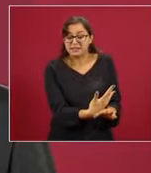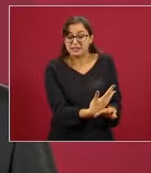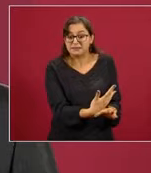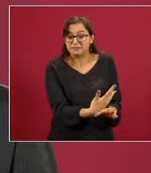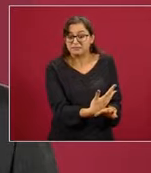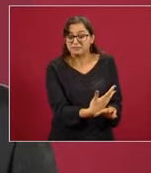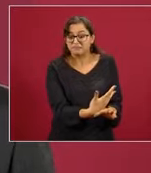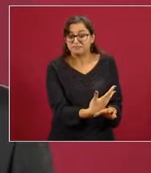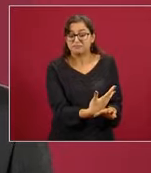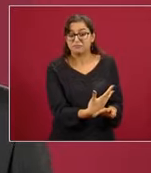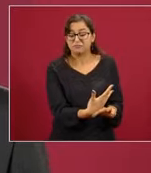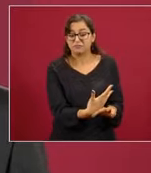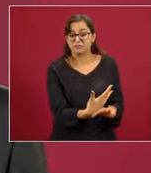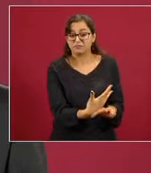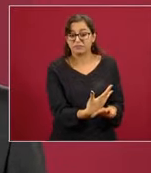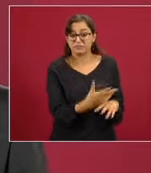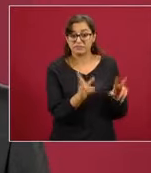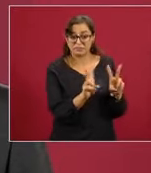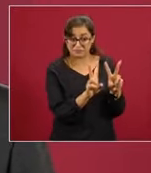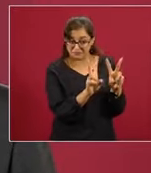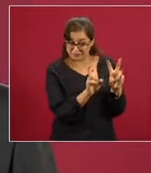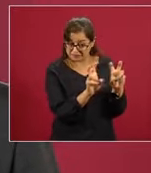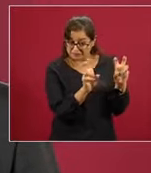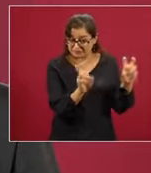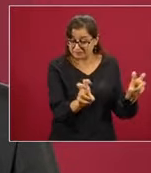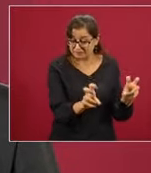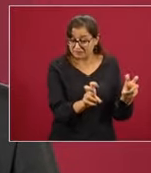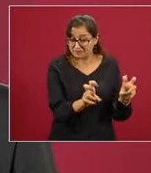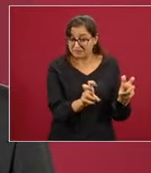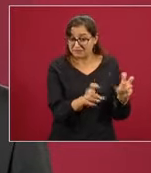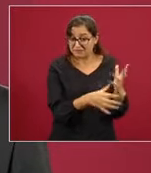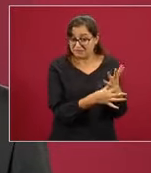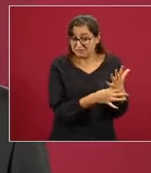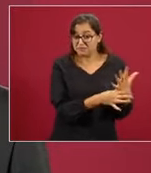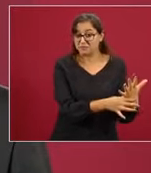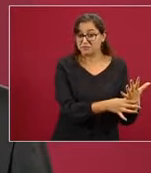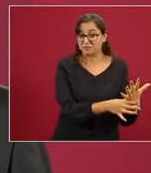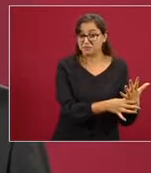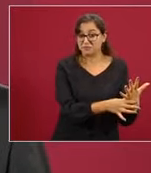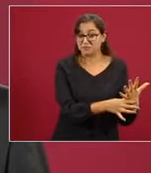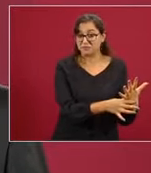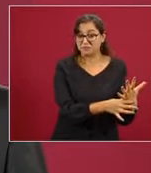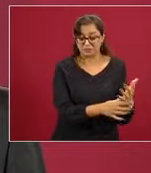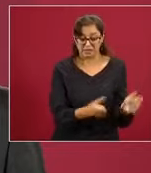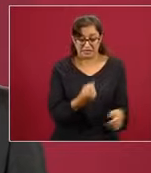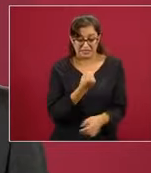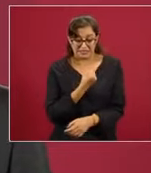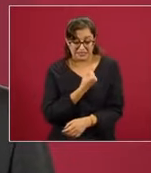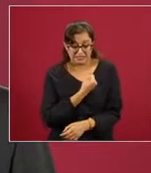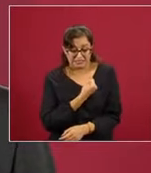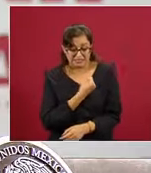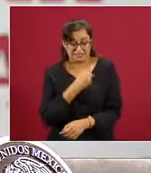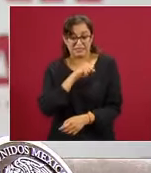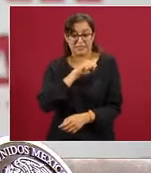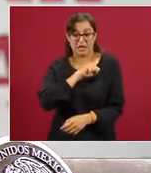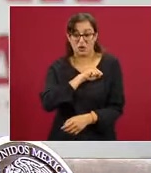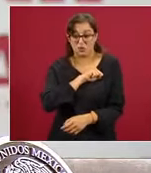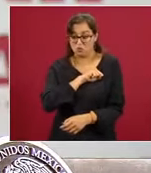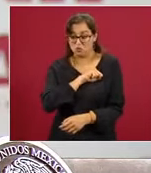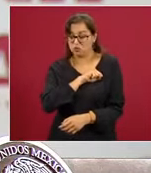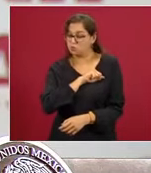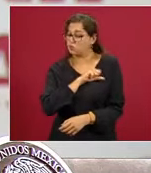que, cito casi textualmente, el mercado de la salud de México ya no